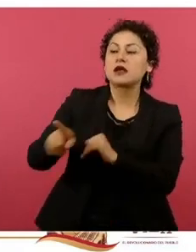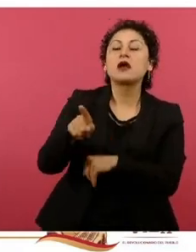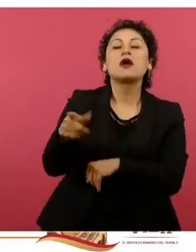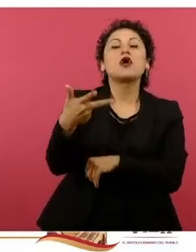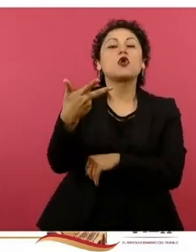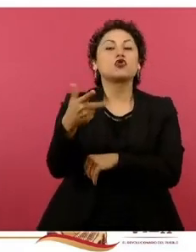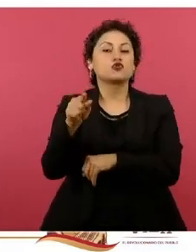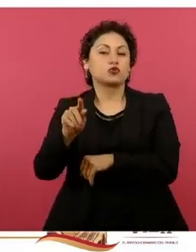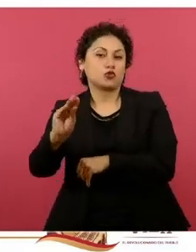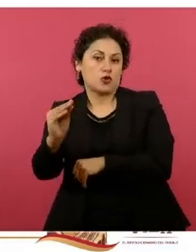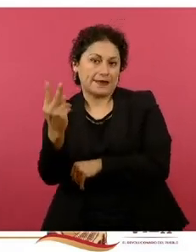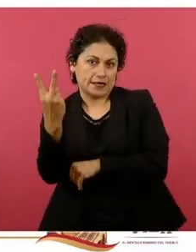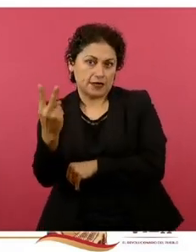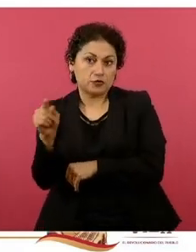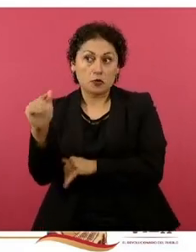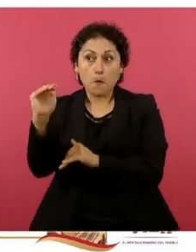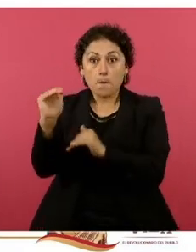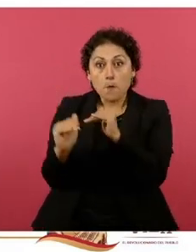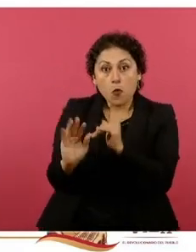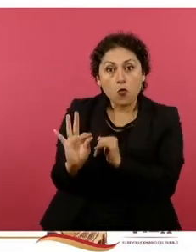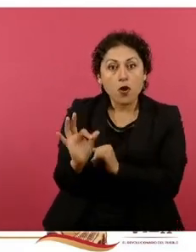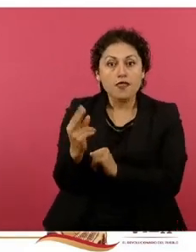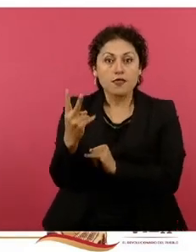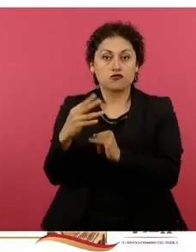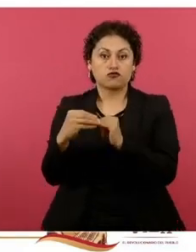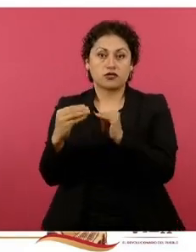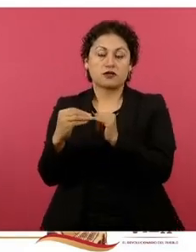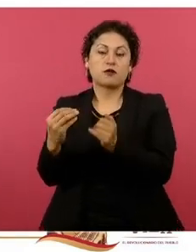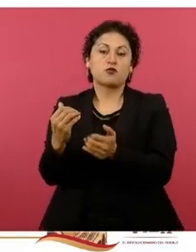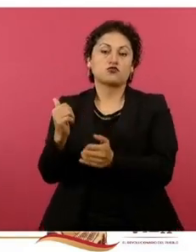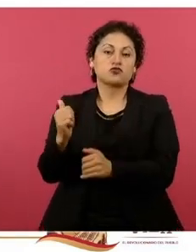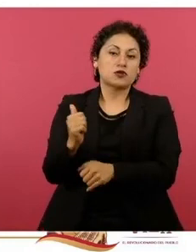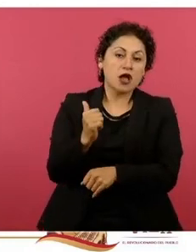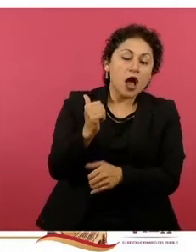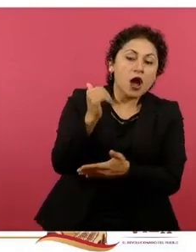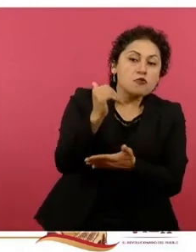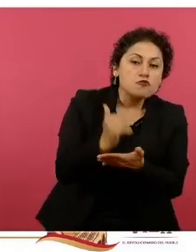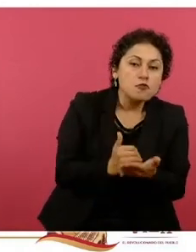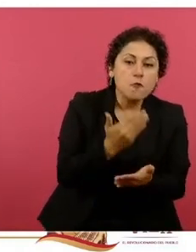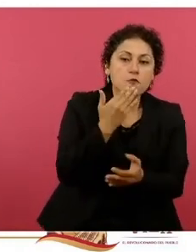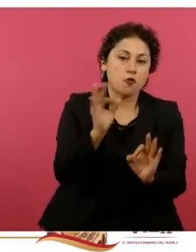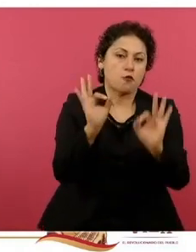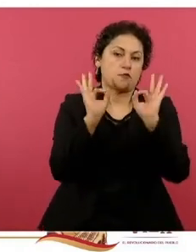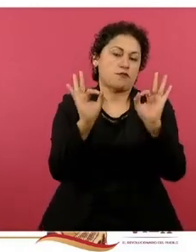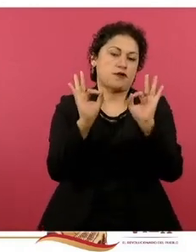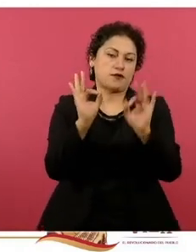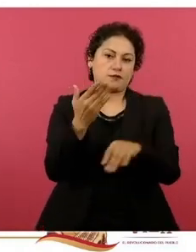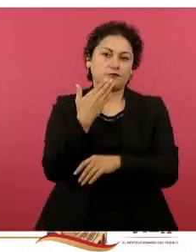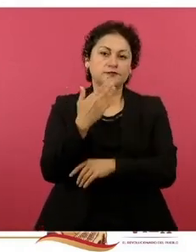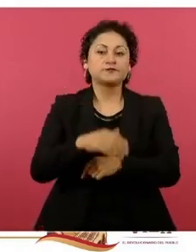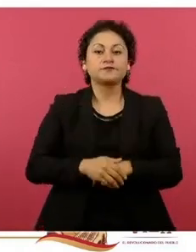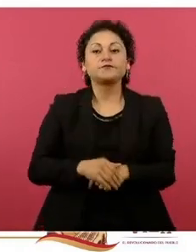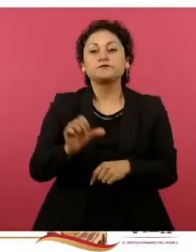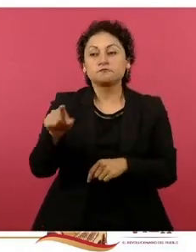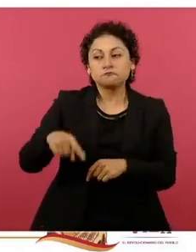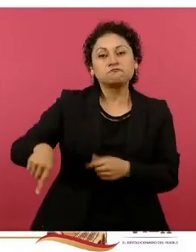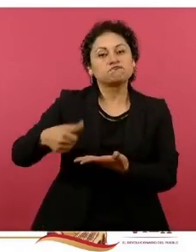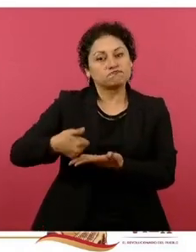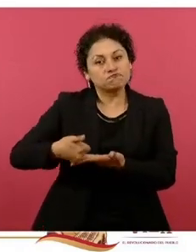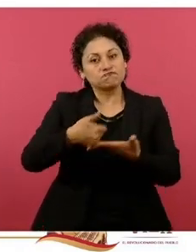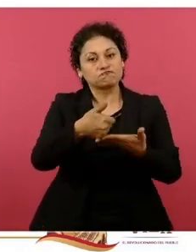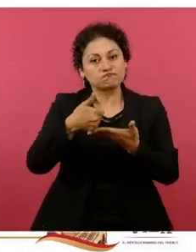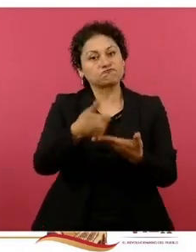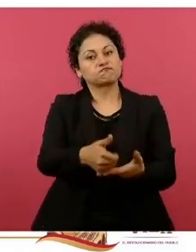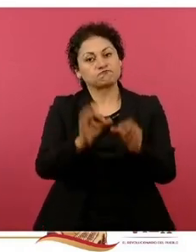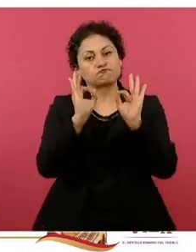con 92 centavos, 42 centavos por abajo del precio máximo. Tenemos muy buenos aliados de los consumidores,